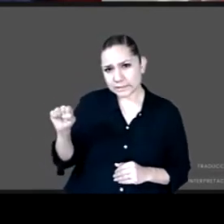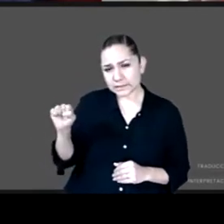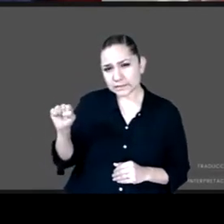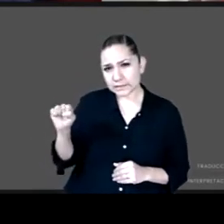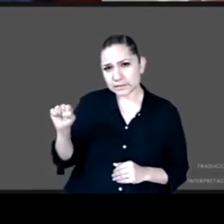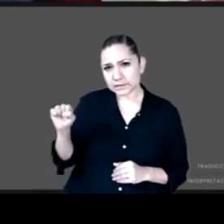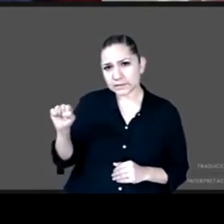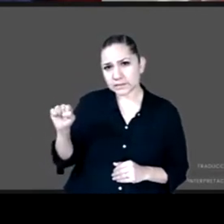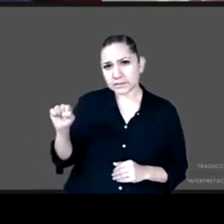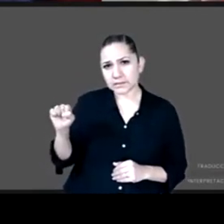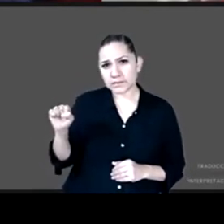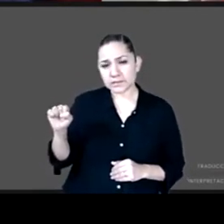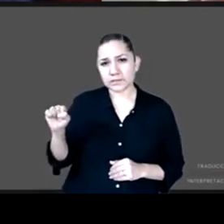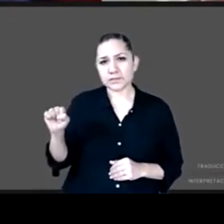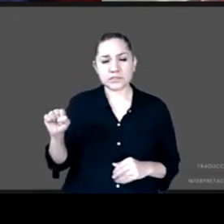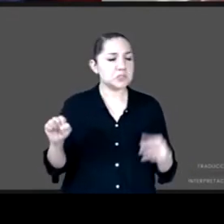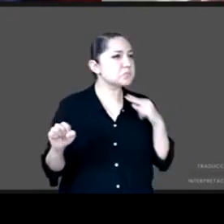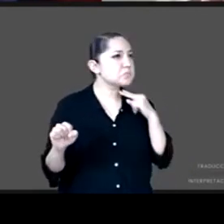¿Marilis?